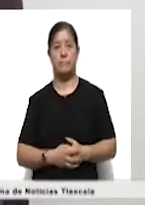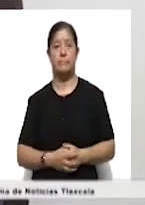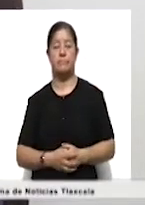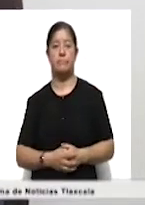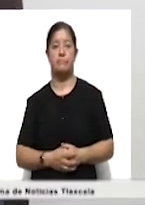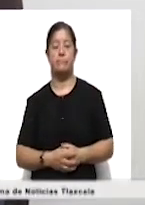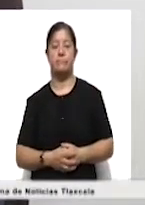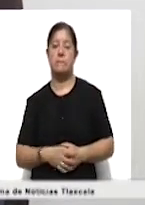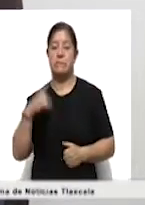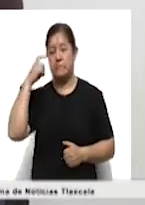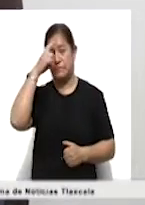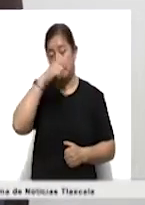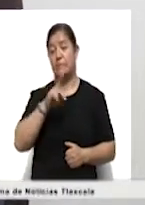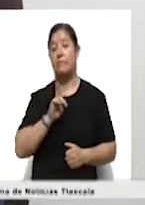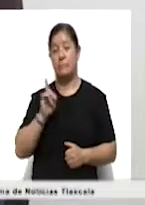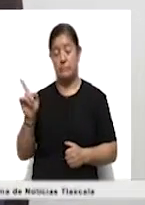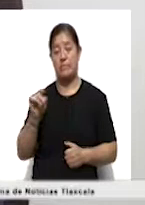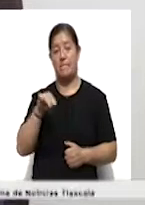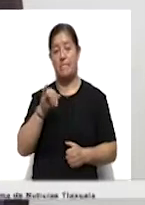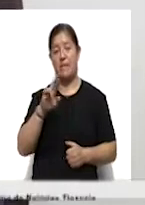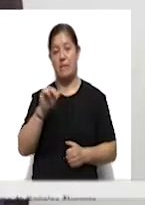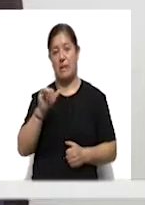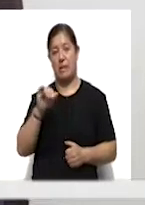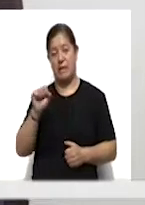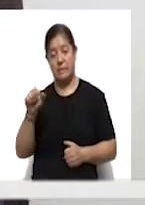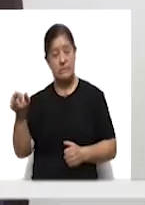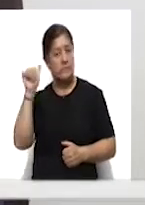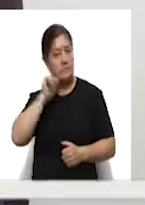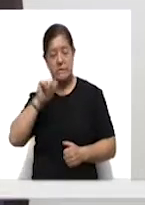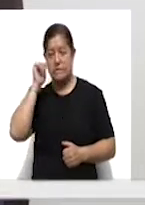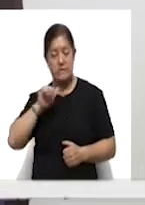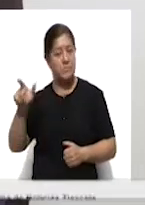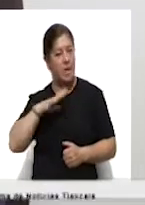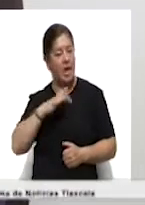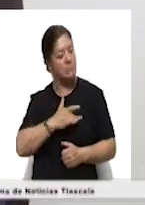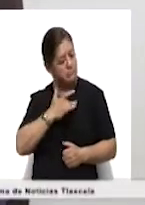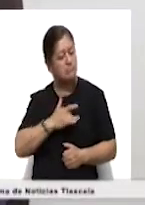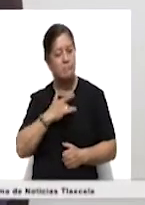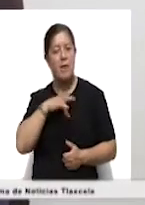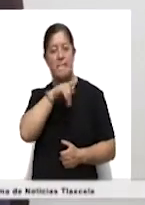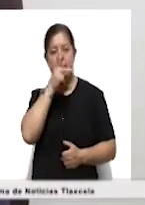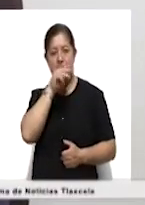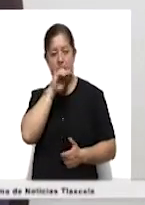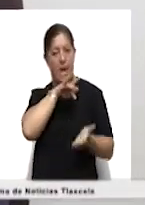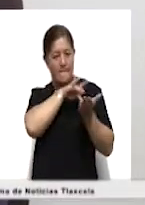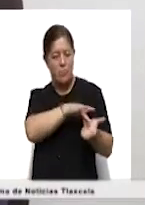Afortunadamente Mirai es una chica que siempre ha estado motivada, apoyada por su papá,